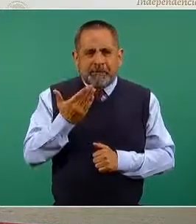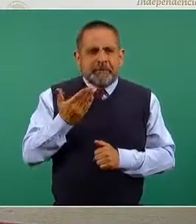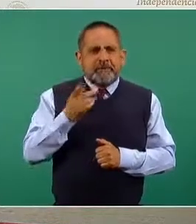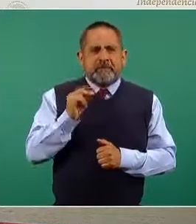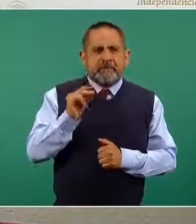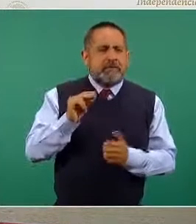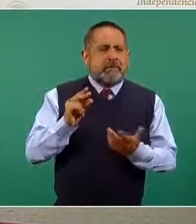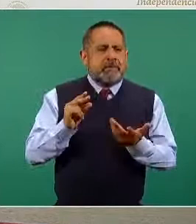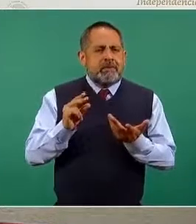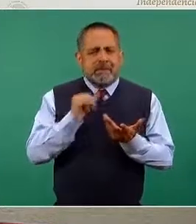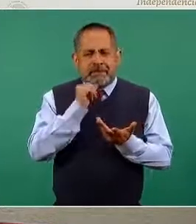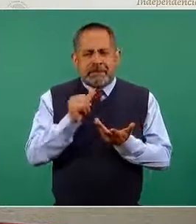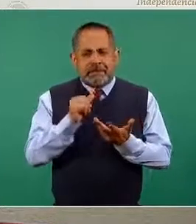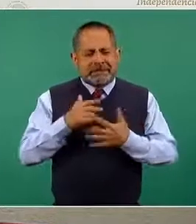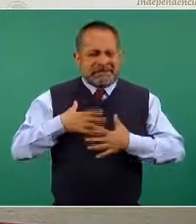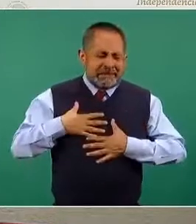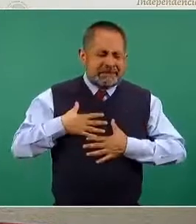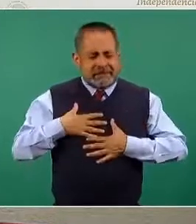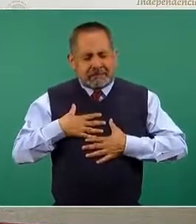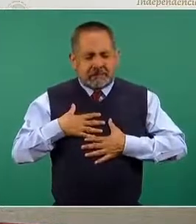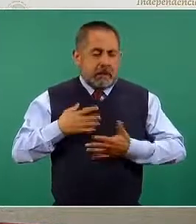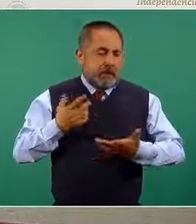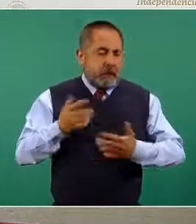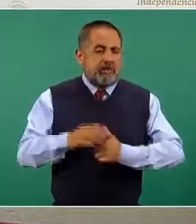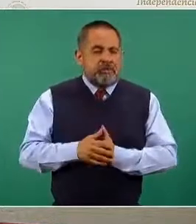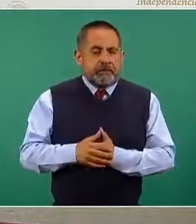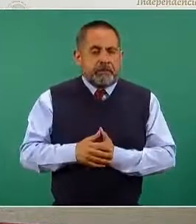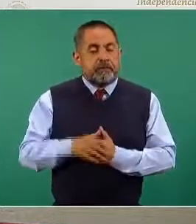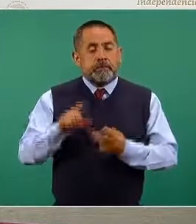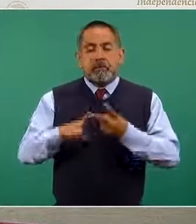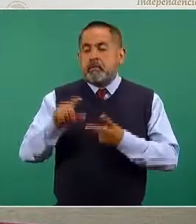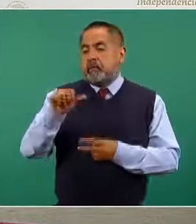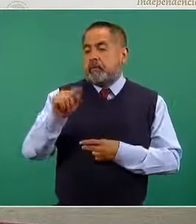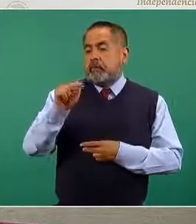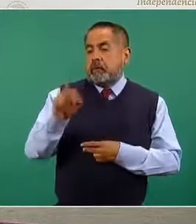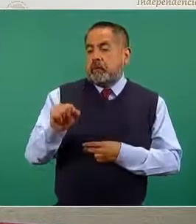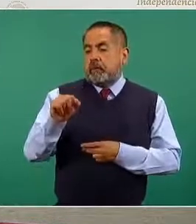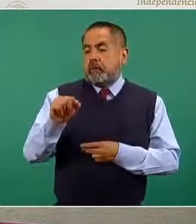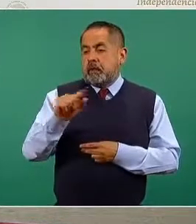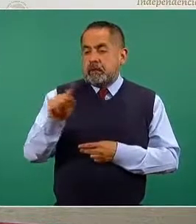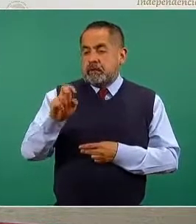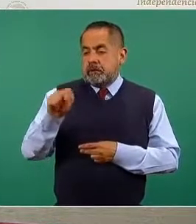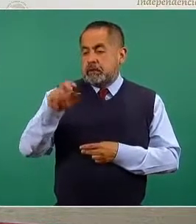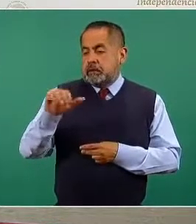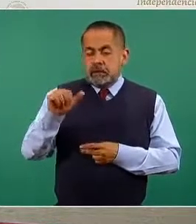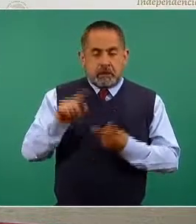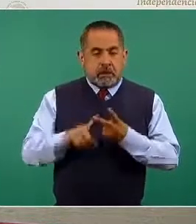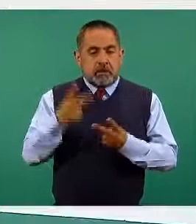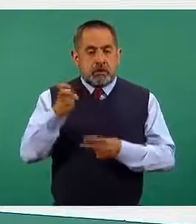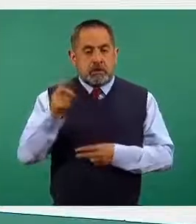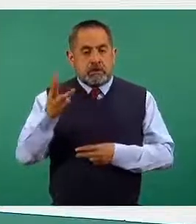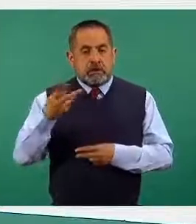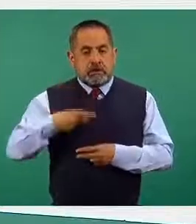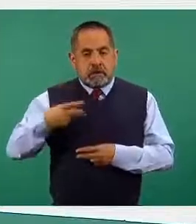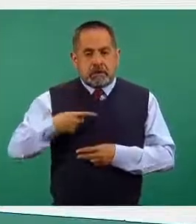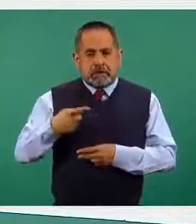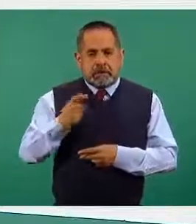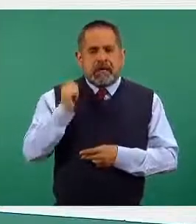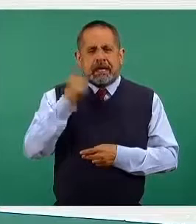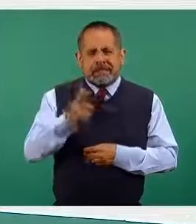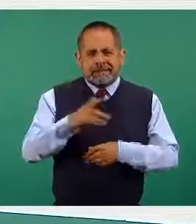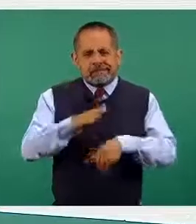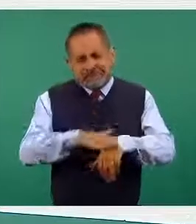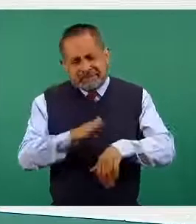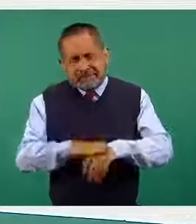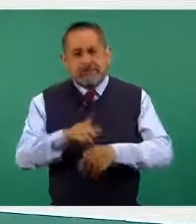manifestación de ESAVI. Sobre AstraZeneca, 303 personas han reportado algún